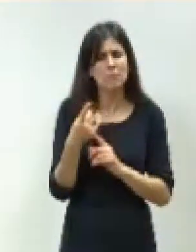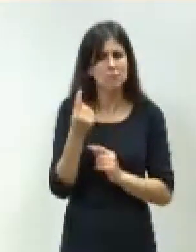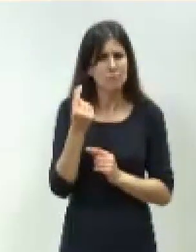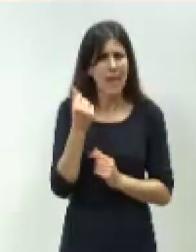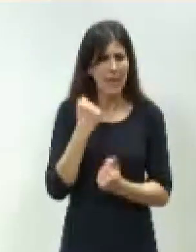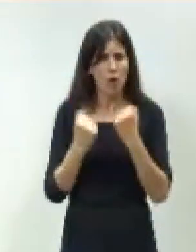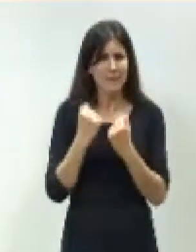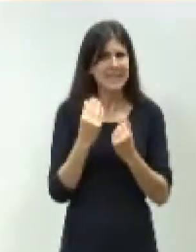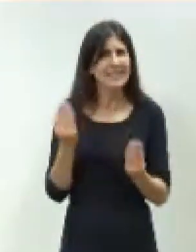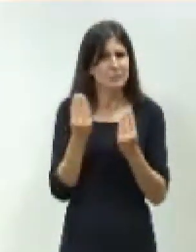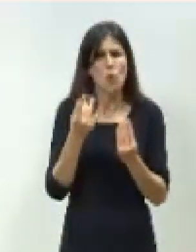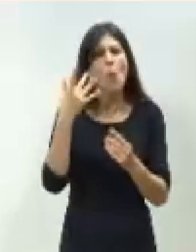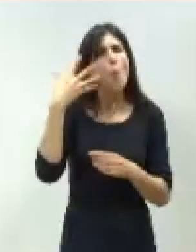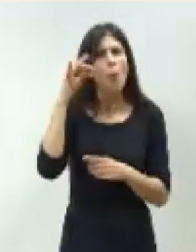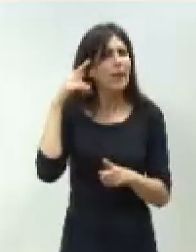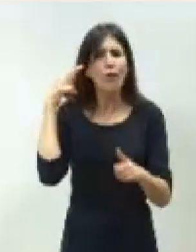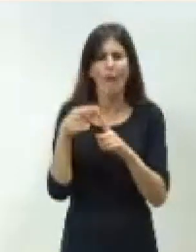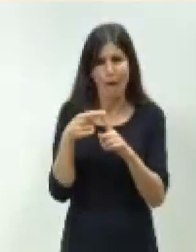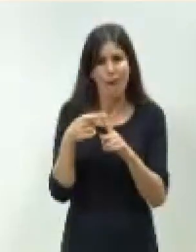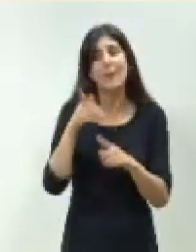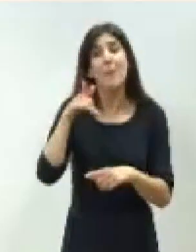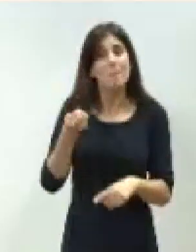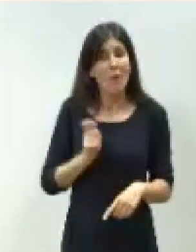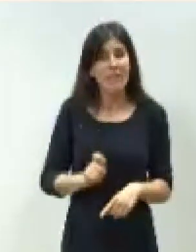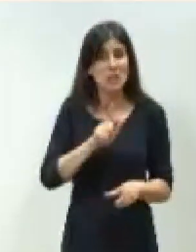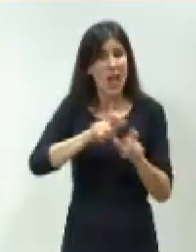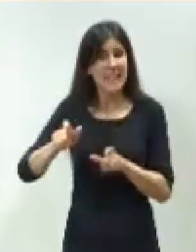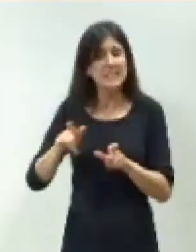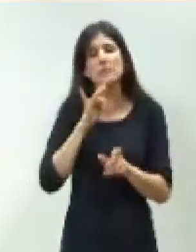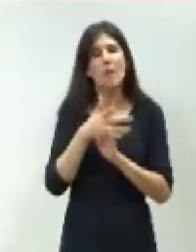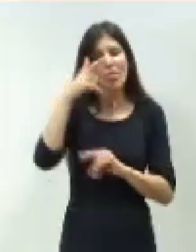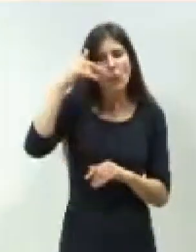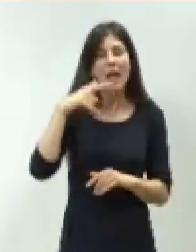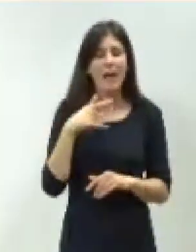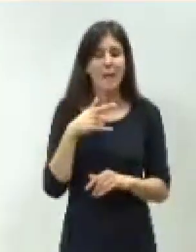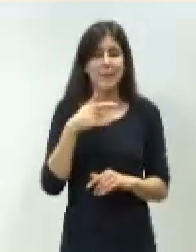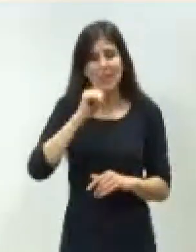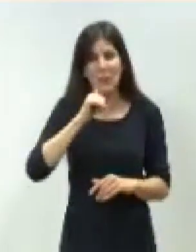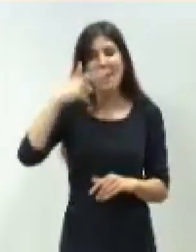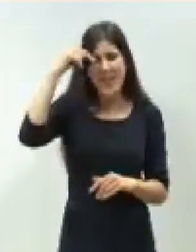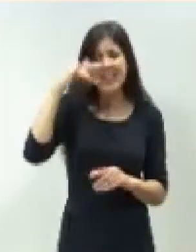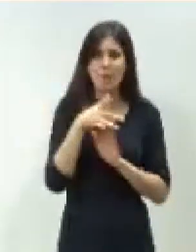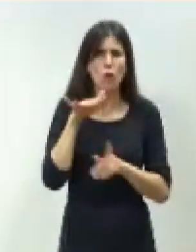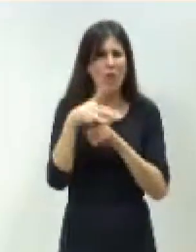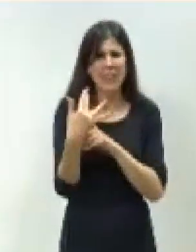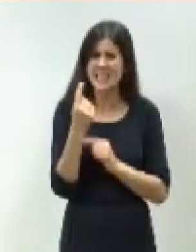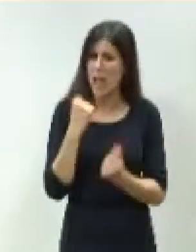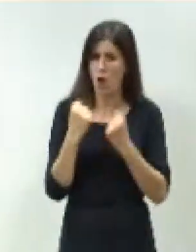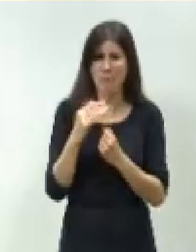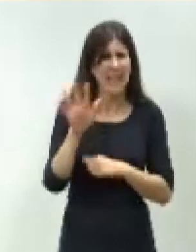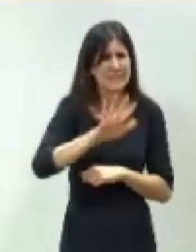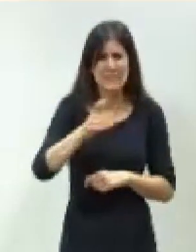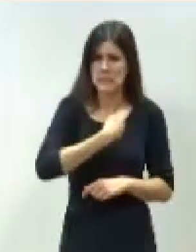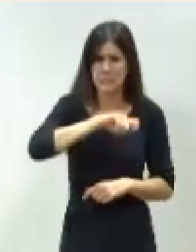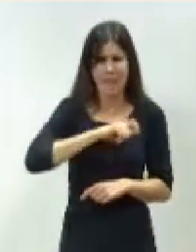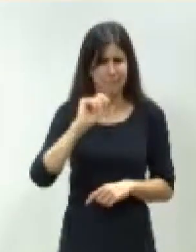Las condiciones económicas no son lo único para un profesional, pero es que resulta que los profesionales de Ceuta y Melilla son los que tienen las mejores condiciones económicas de todo el país.